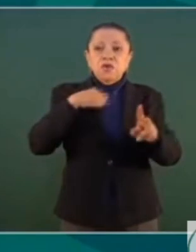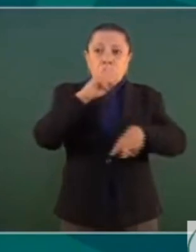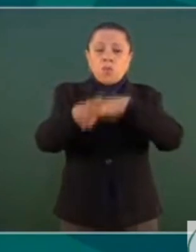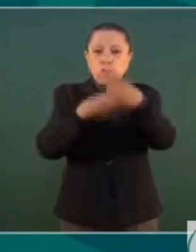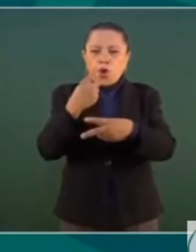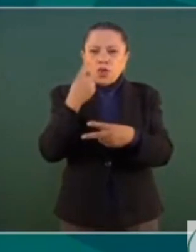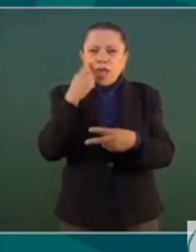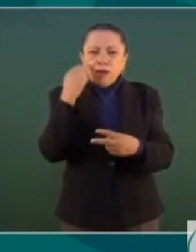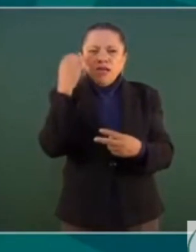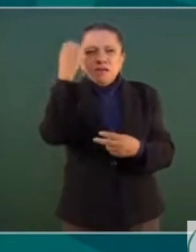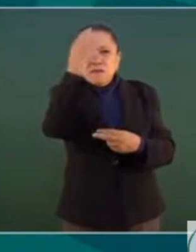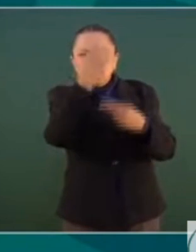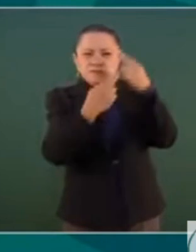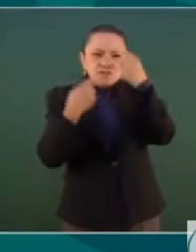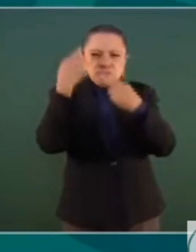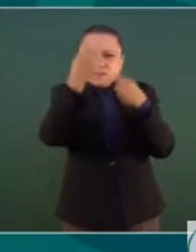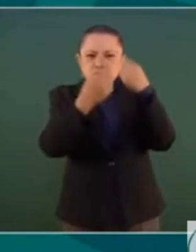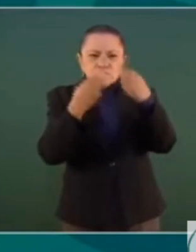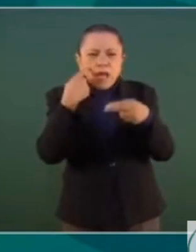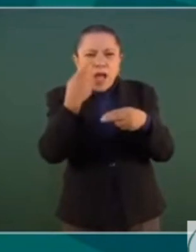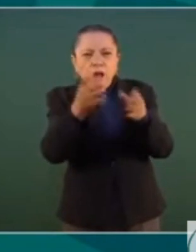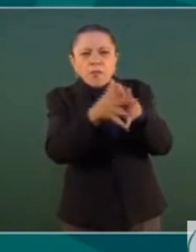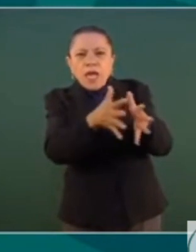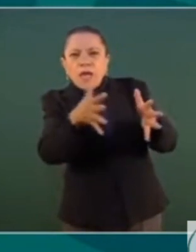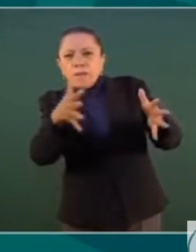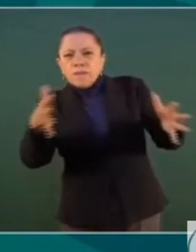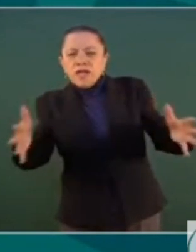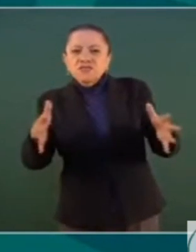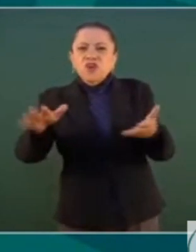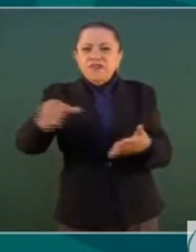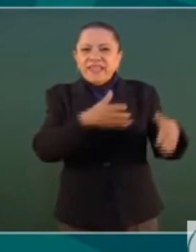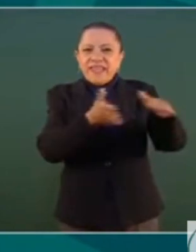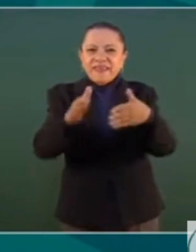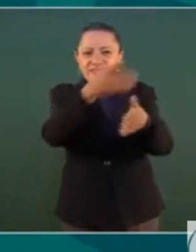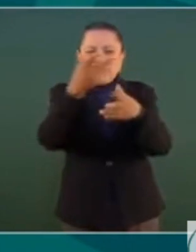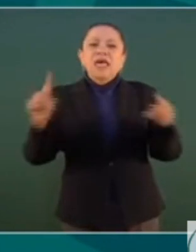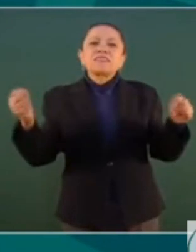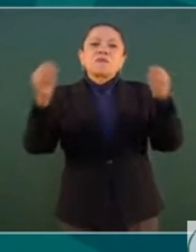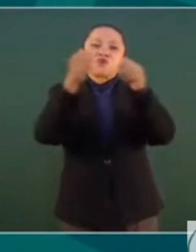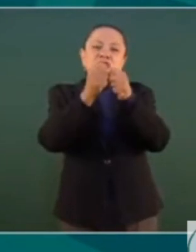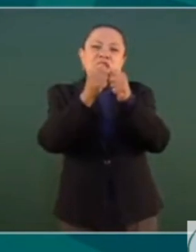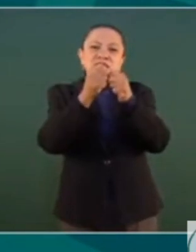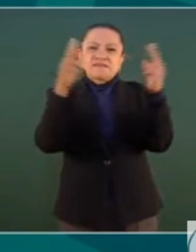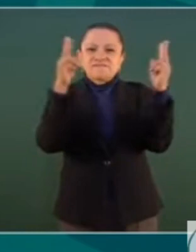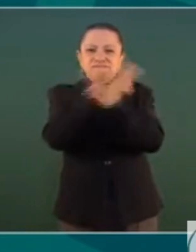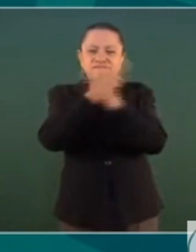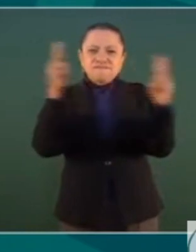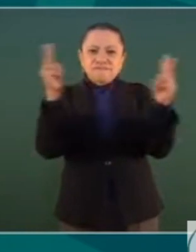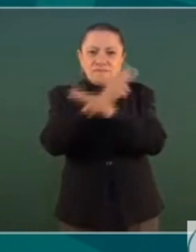la ampliación de la carretera de Tepoztlán básicamente.